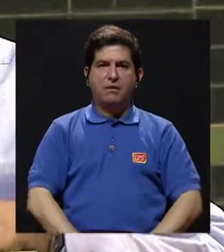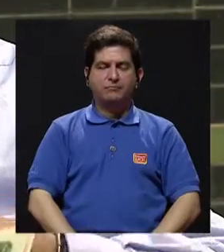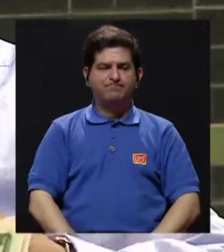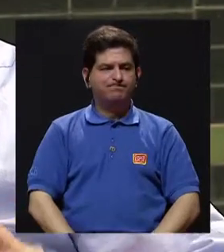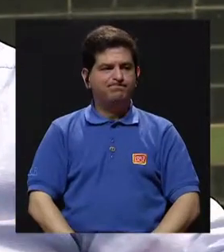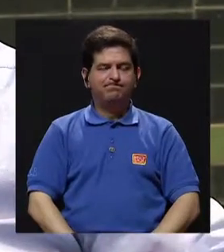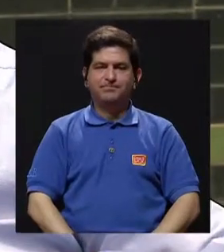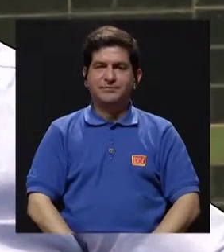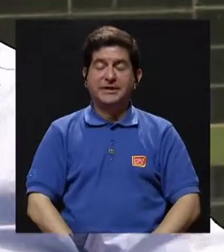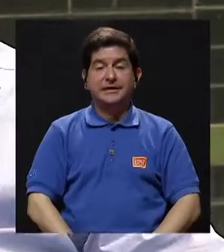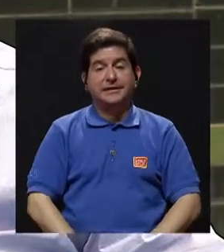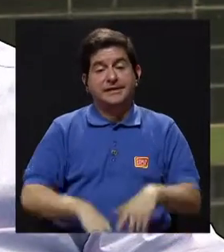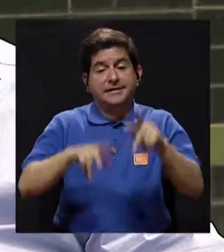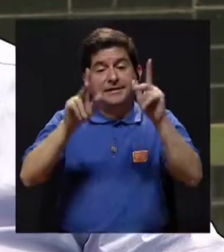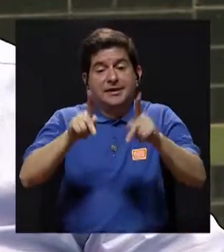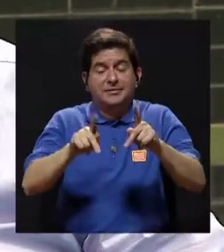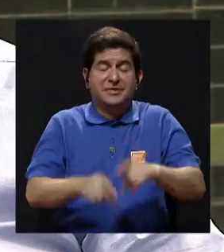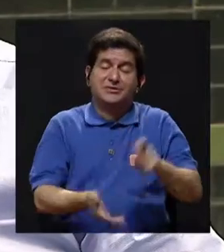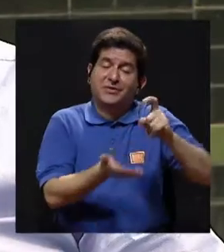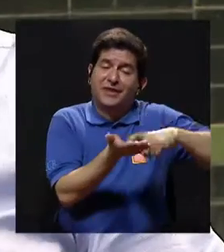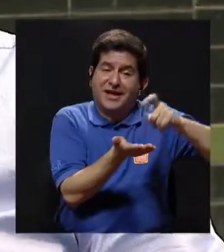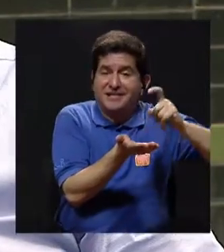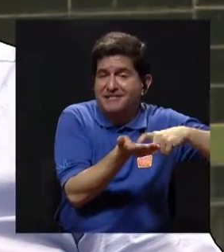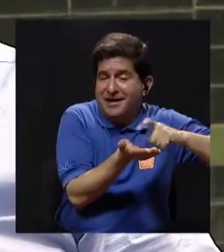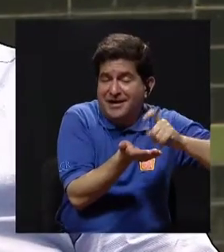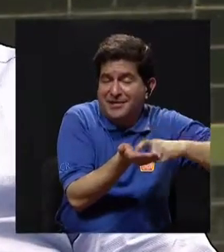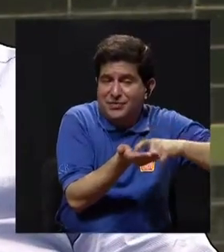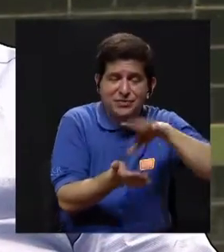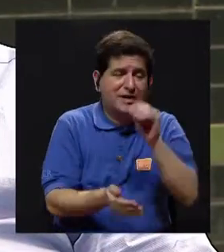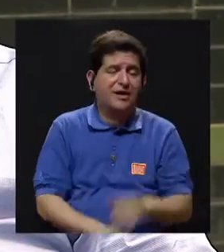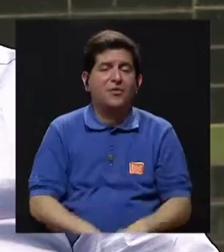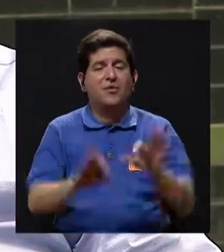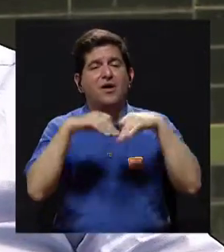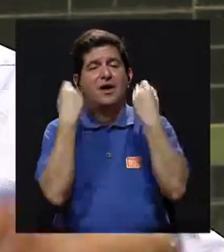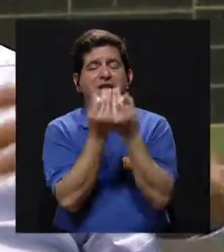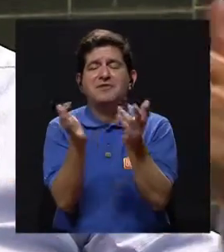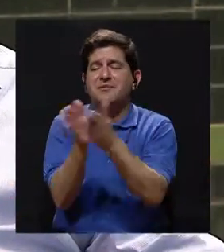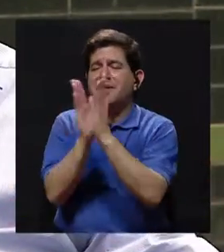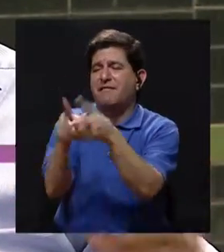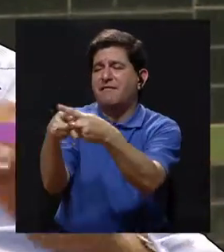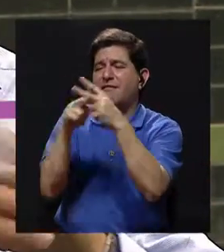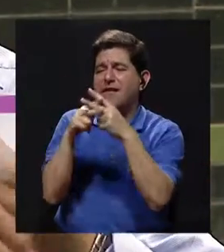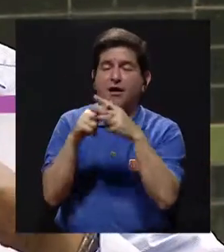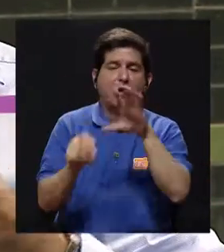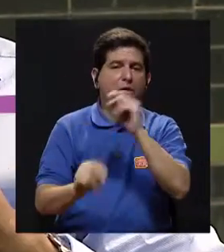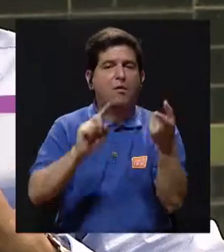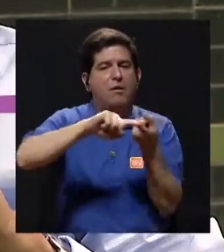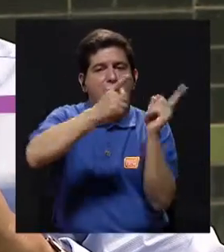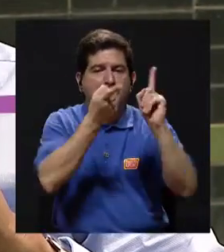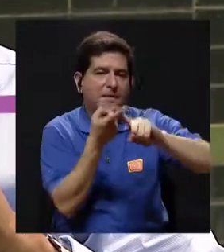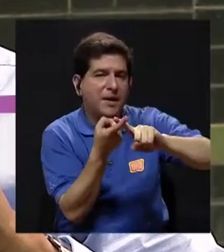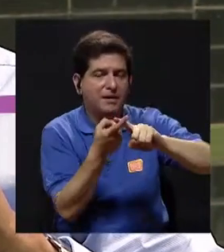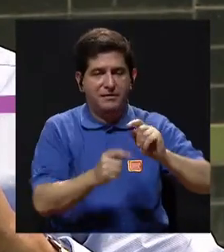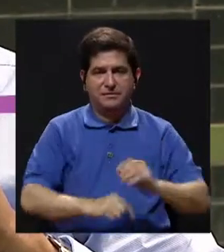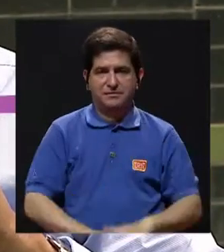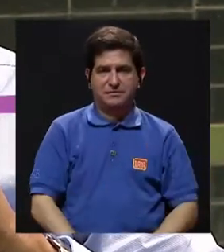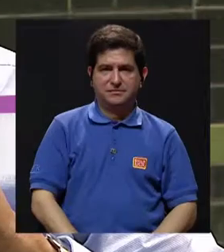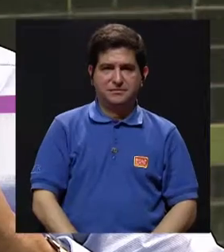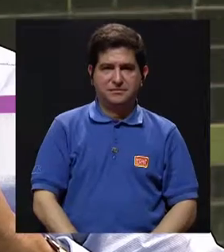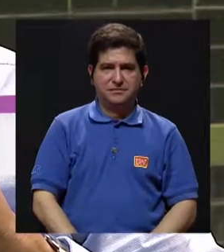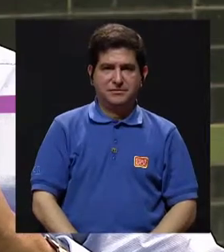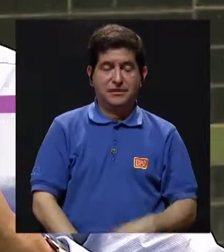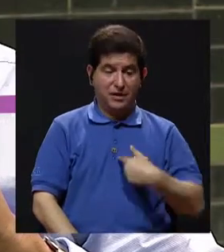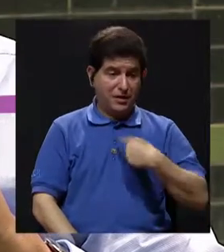entonces es donde sacamos las deudas, empezamos a pedir a los familiares, a los amigos y no nos hace,